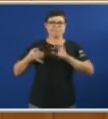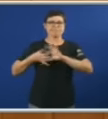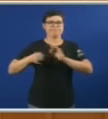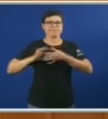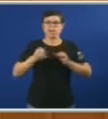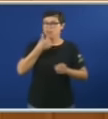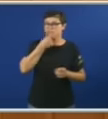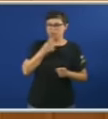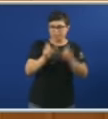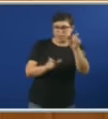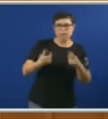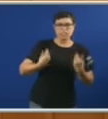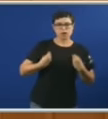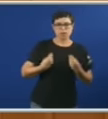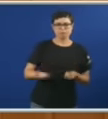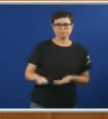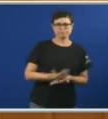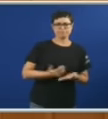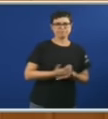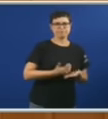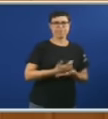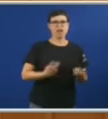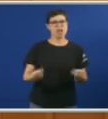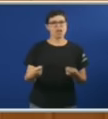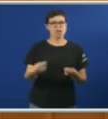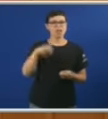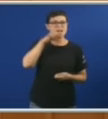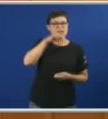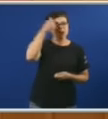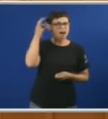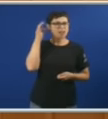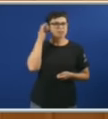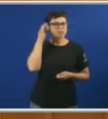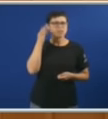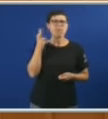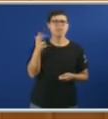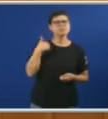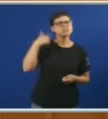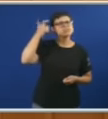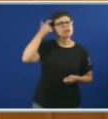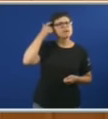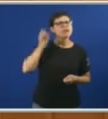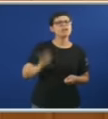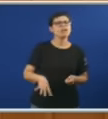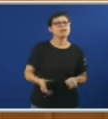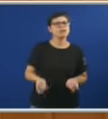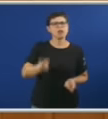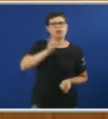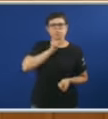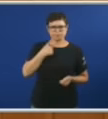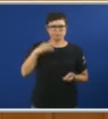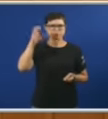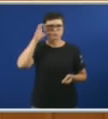coa saúde das persoas E os galegos e as galegas Teñen dereito a saber Quén están esas portas xiratorias Escoite